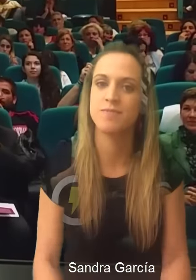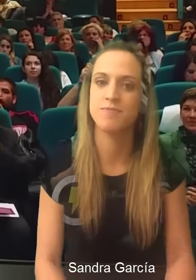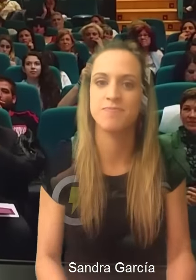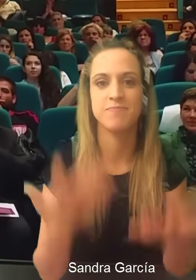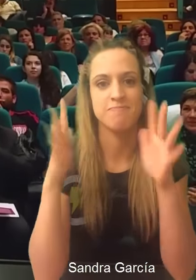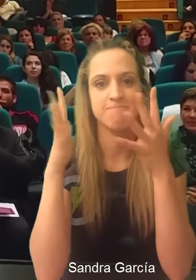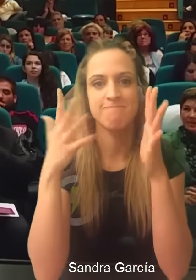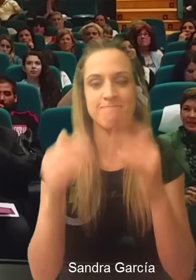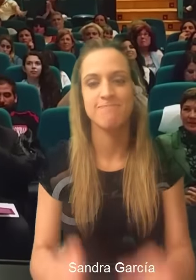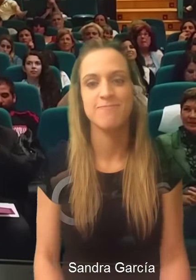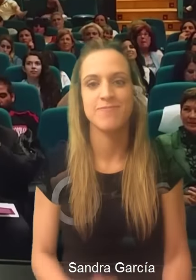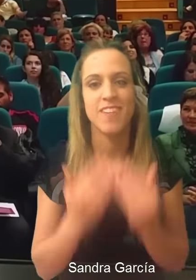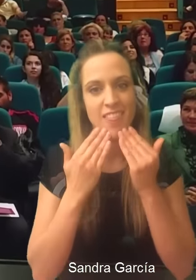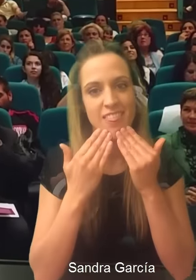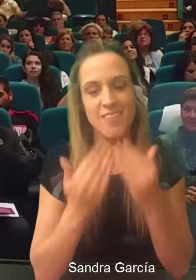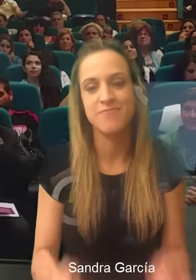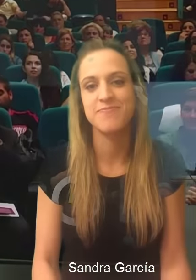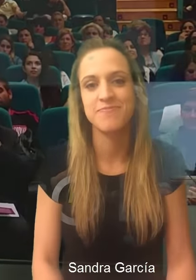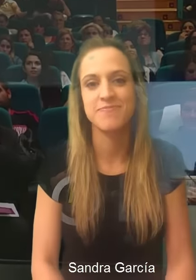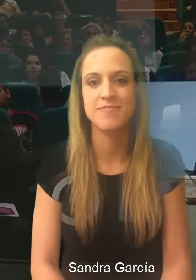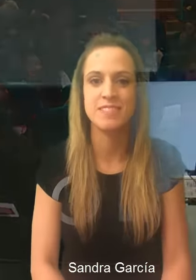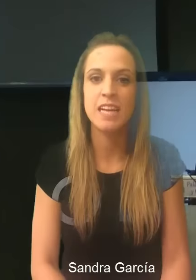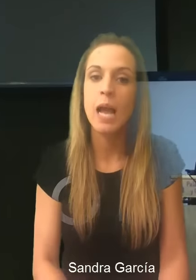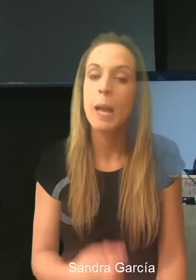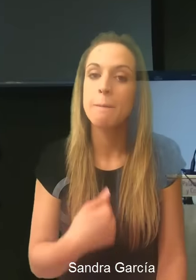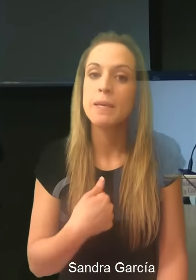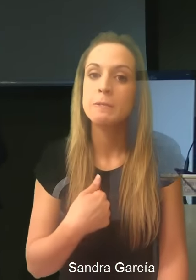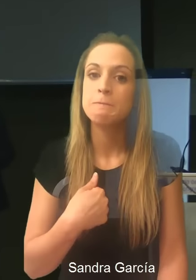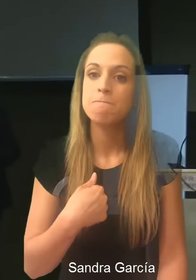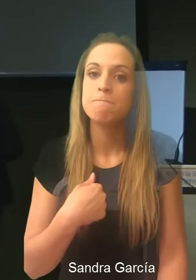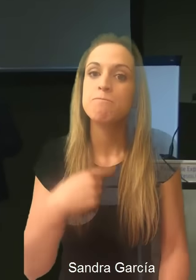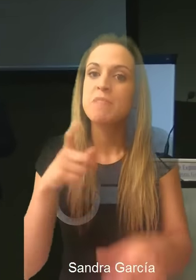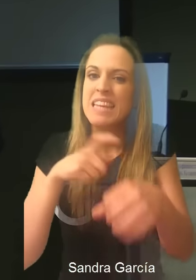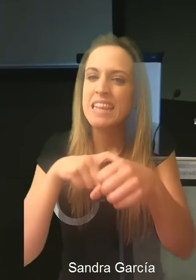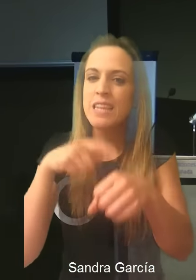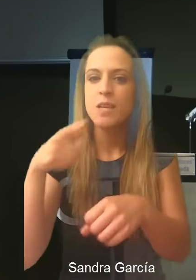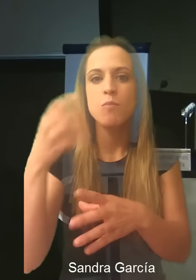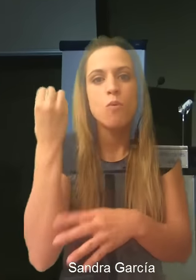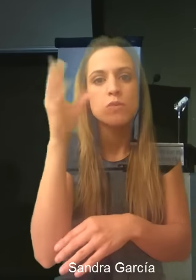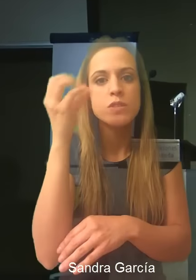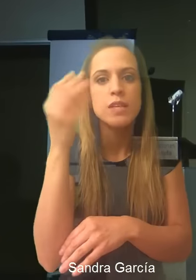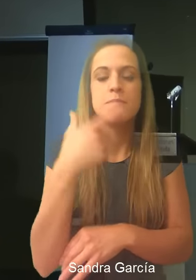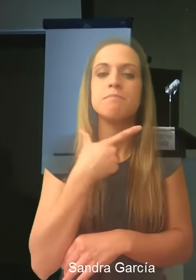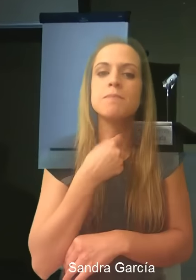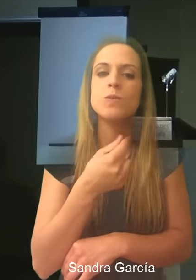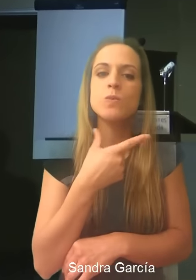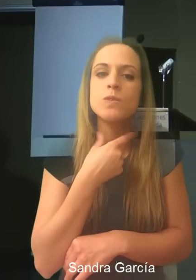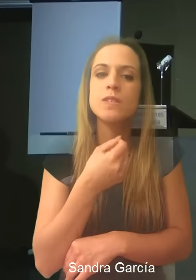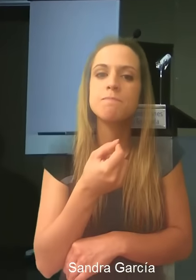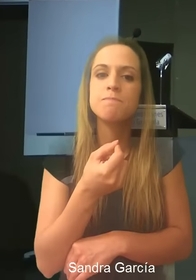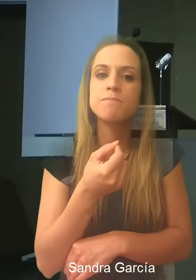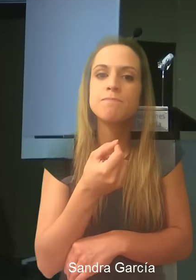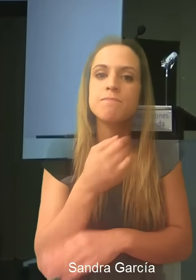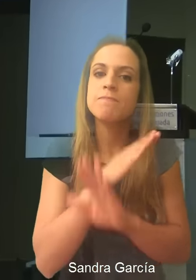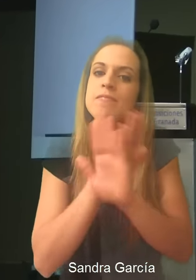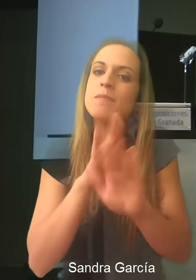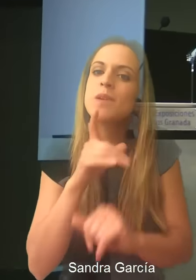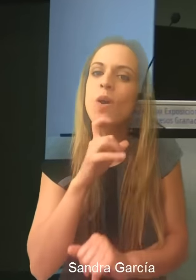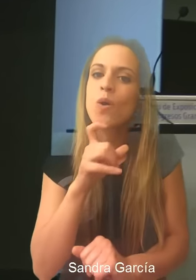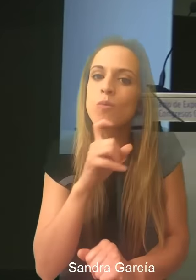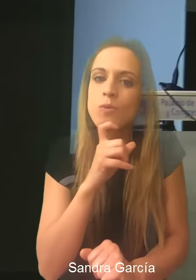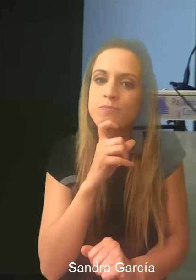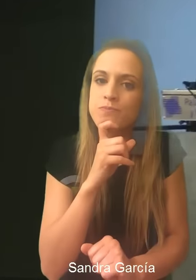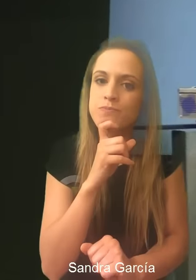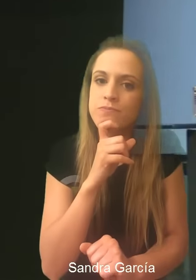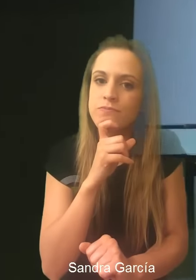A mí me gusta mucho, muchas gracias, terminar este tipo de charlas con una reflexión personal que